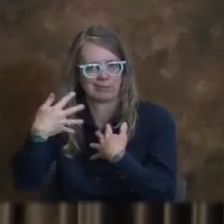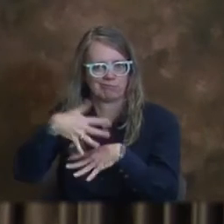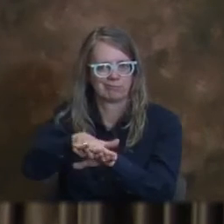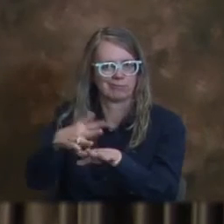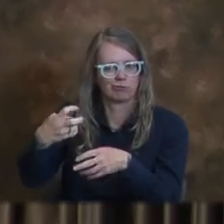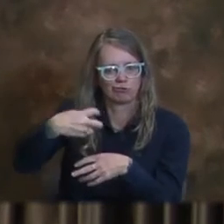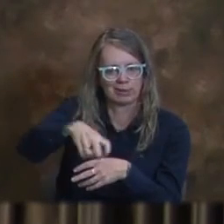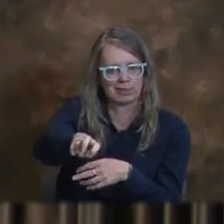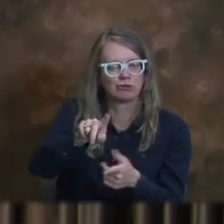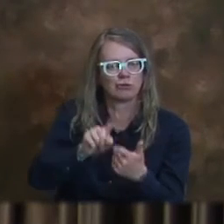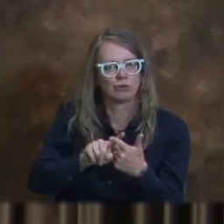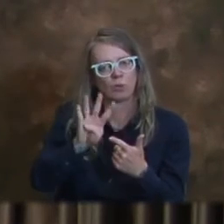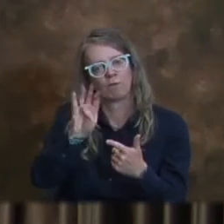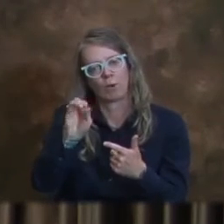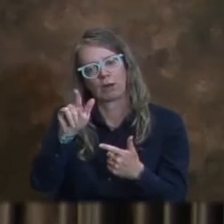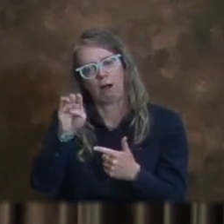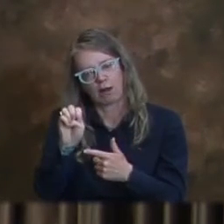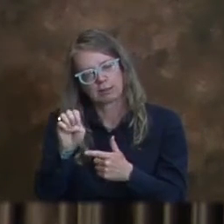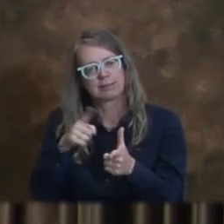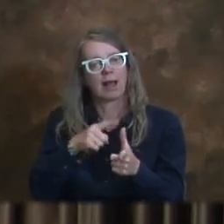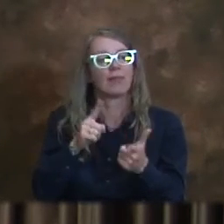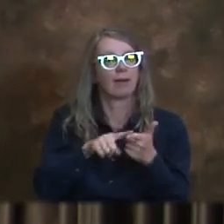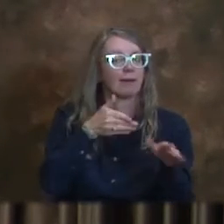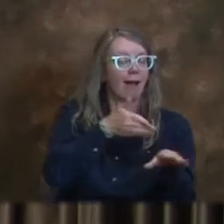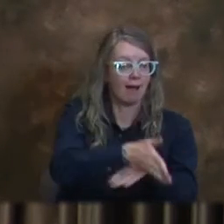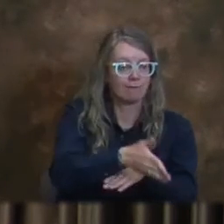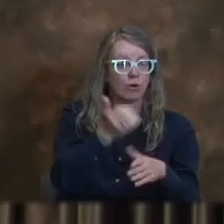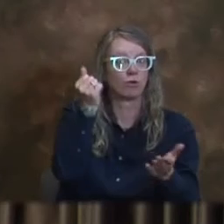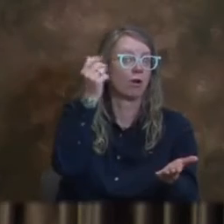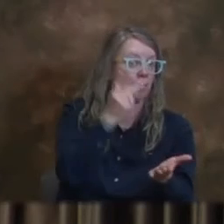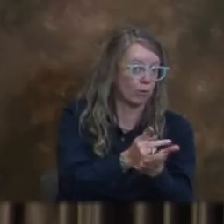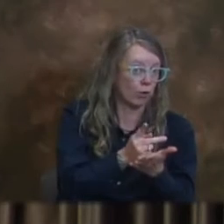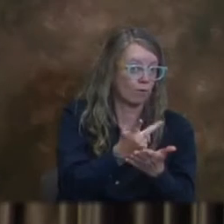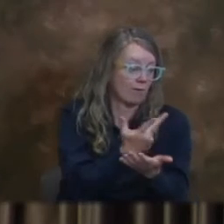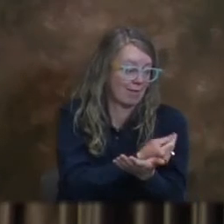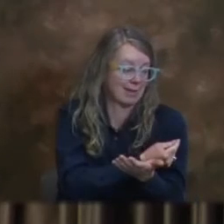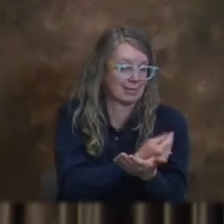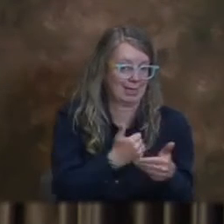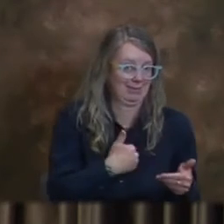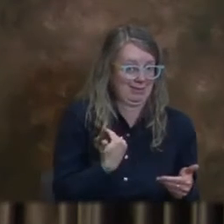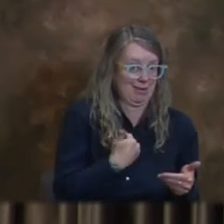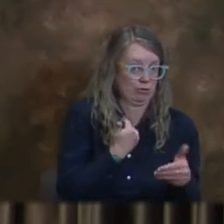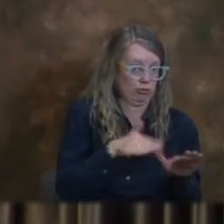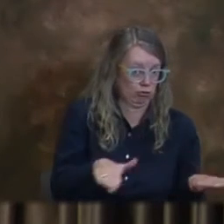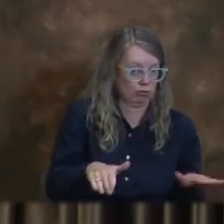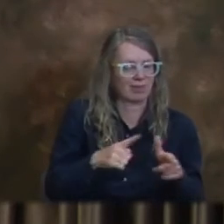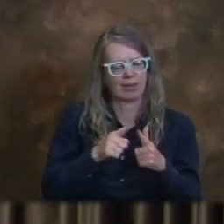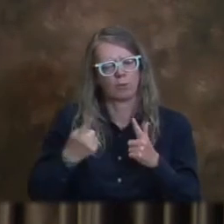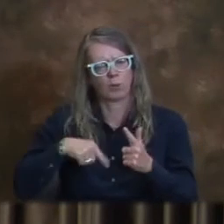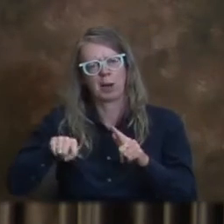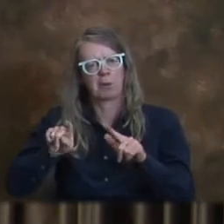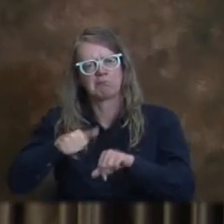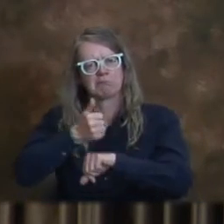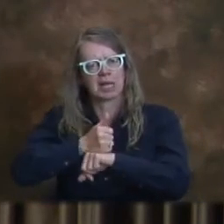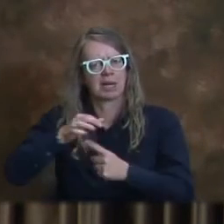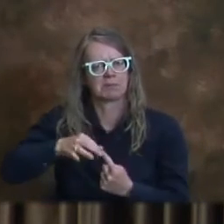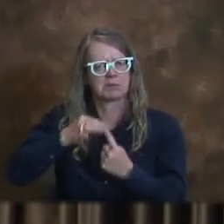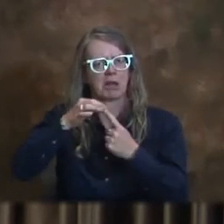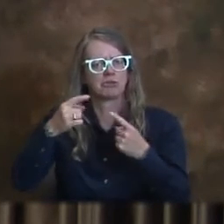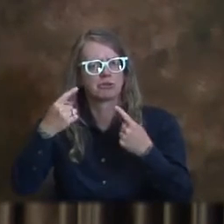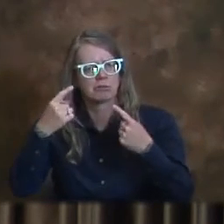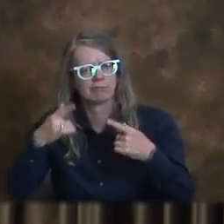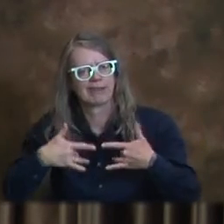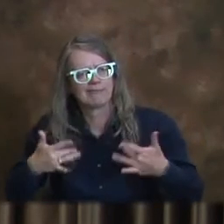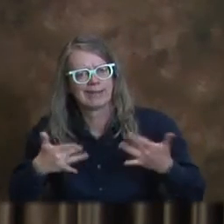plan de elegibilidad que sea un evento especial o algún tipo de arreglo especial para lograr